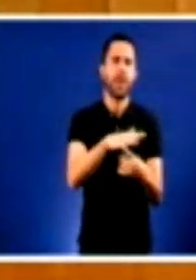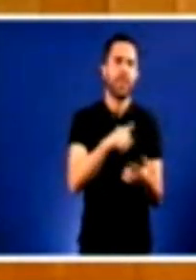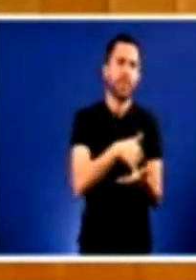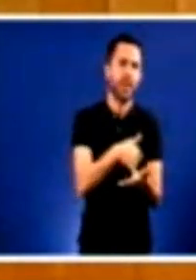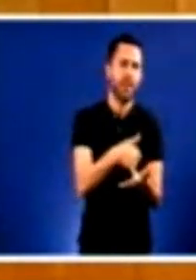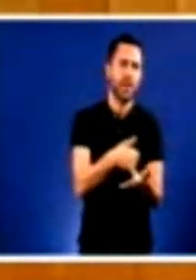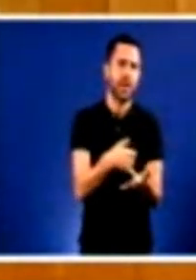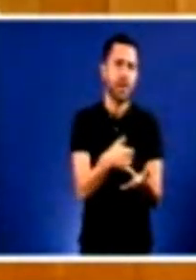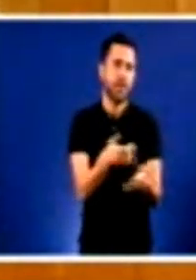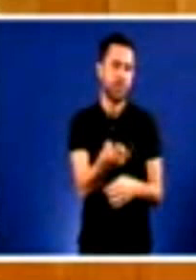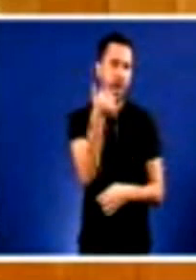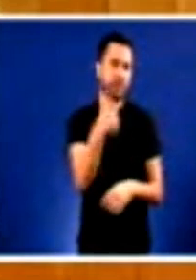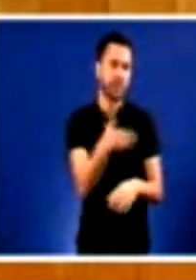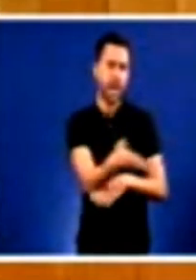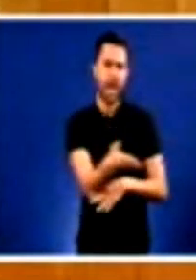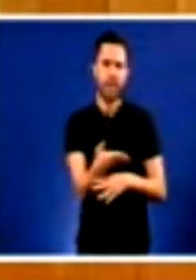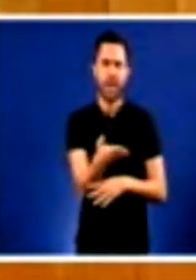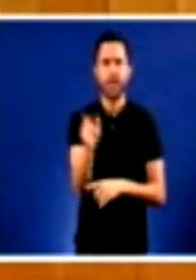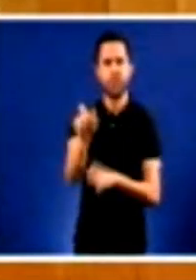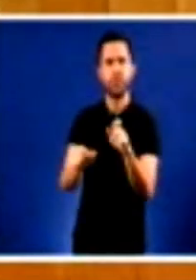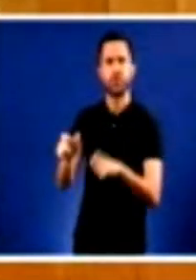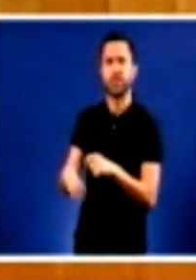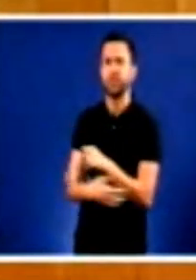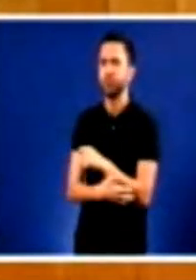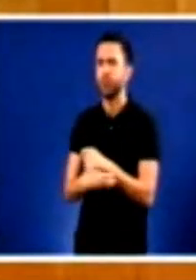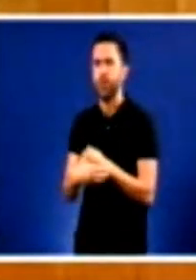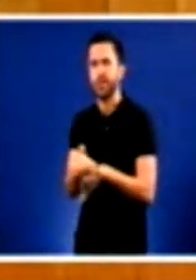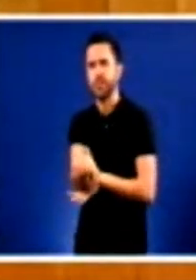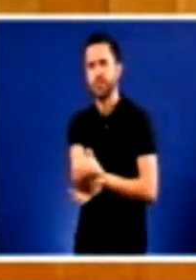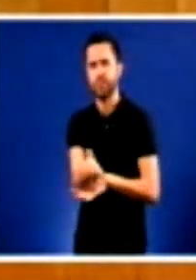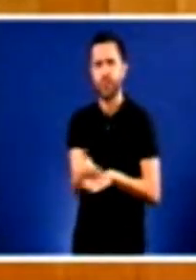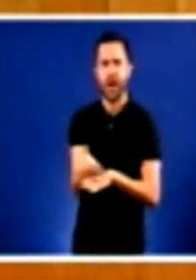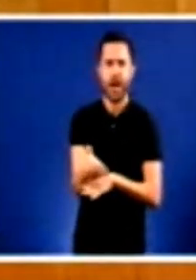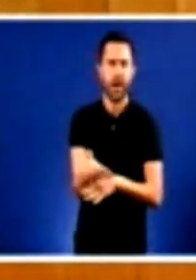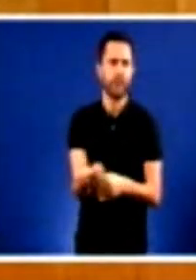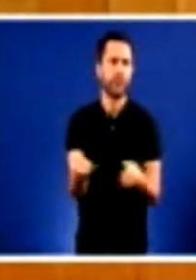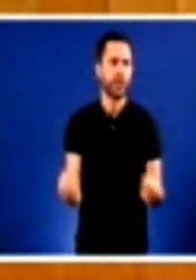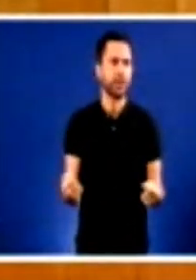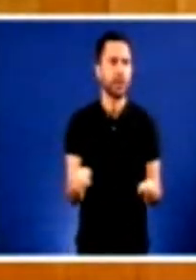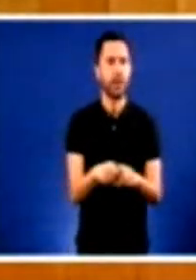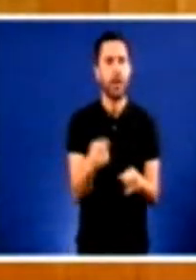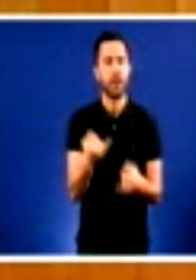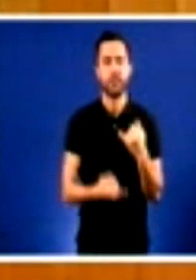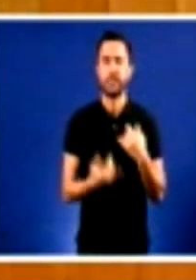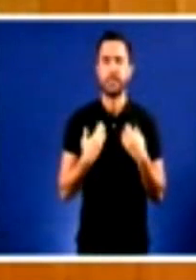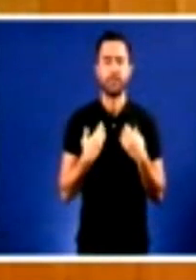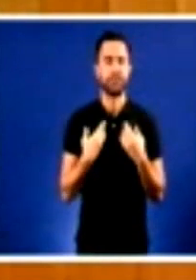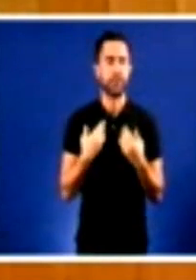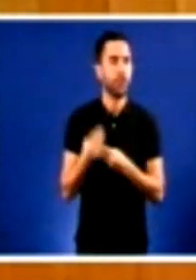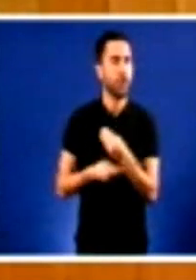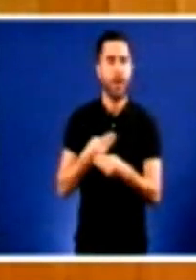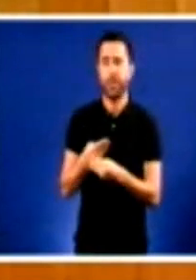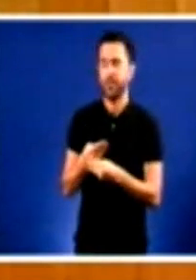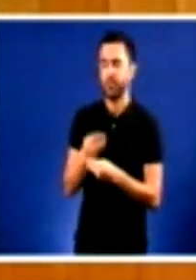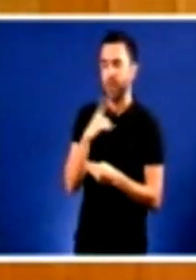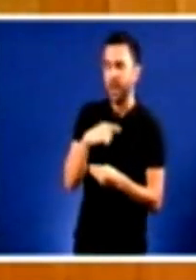as persoas máis pobres. non se equivocan, o triste é que non o fan mal, o